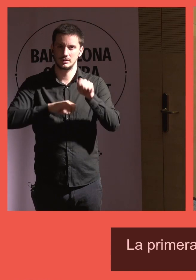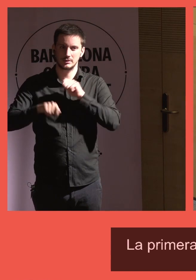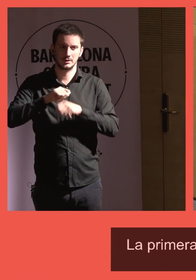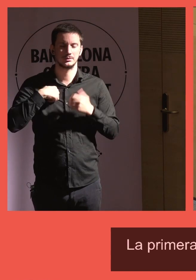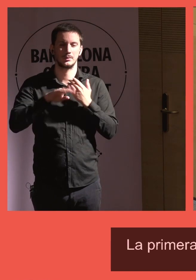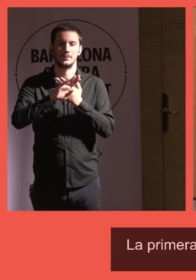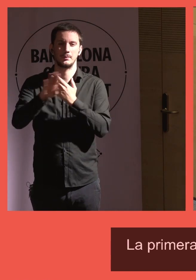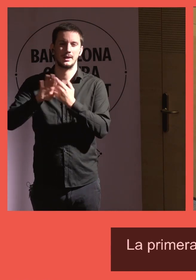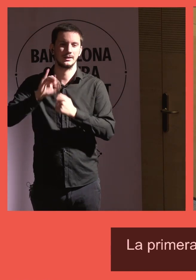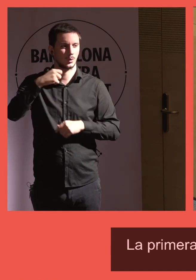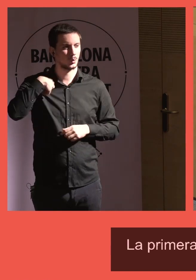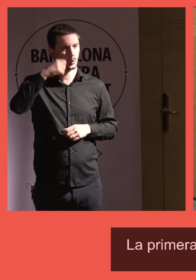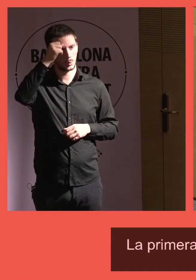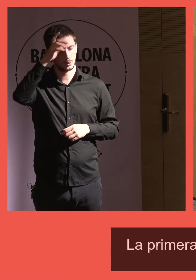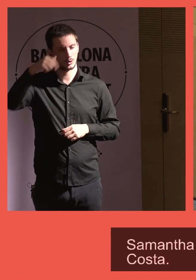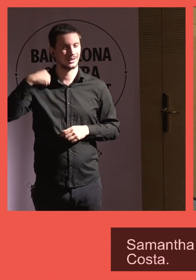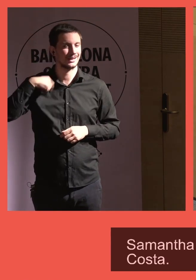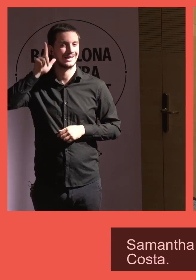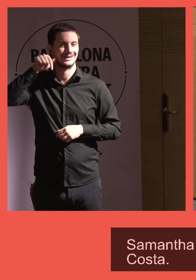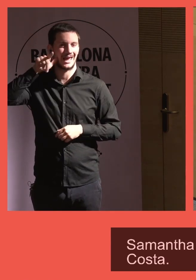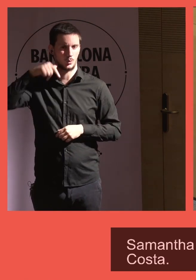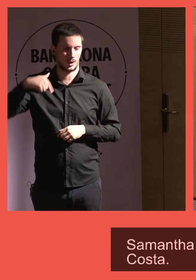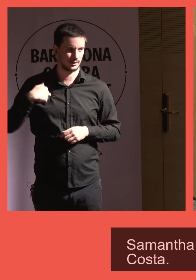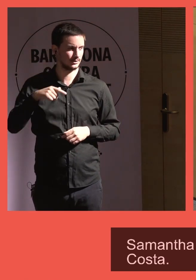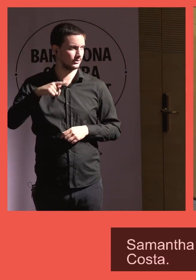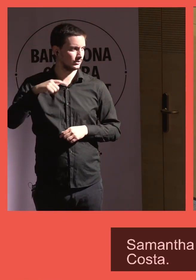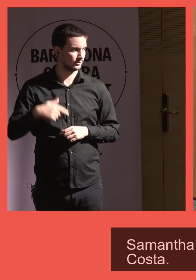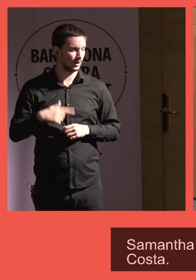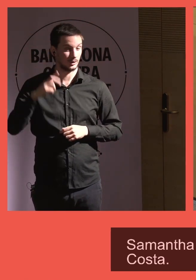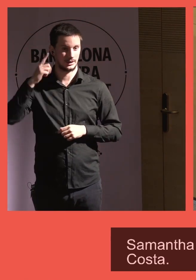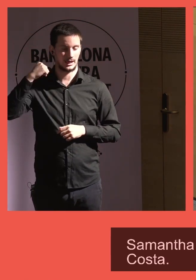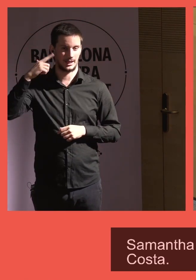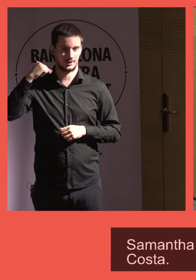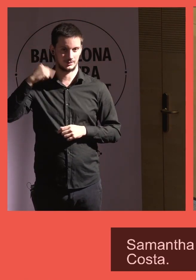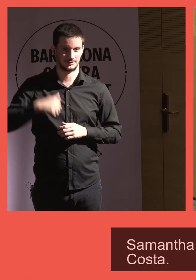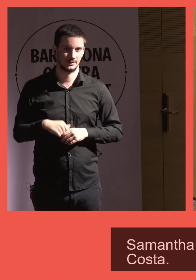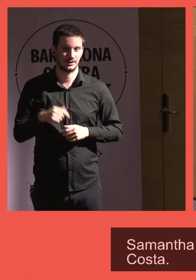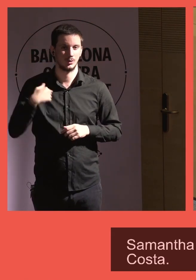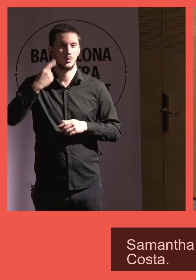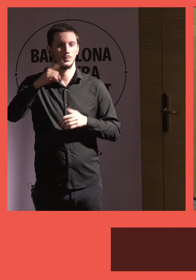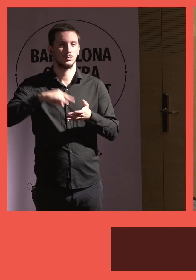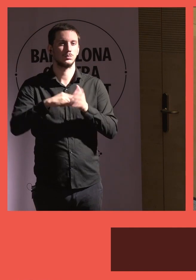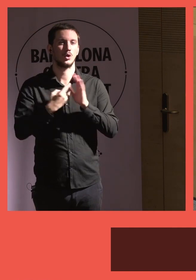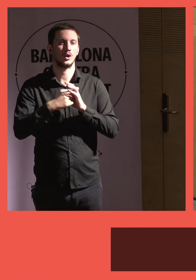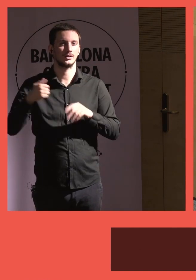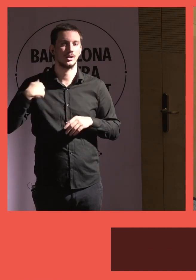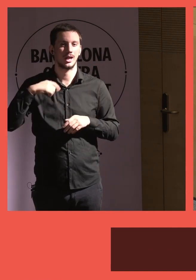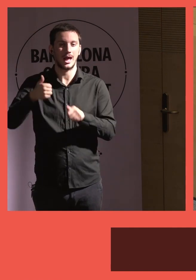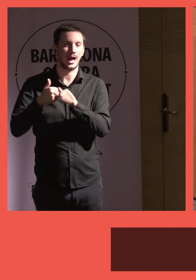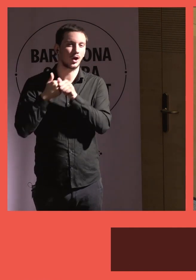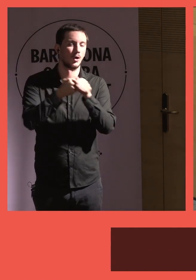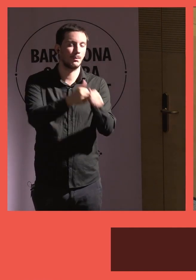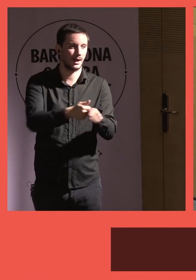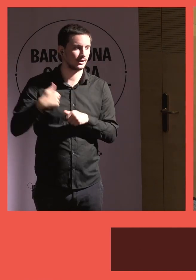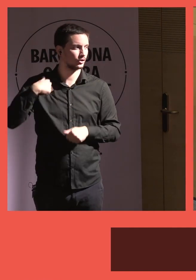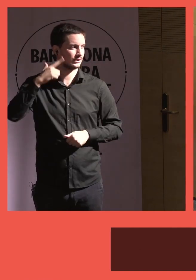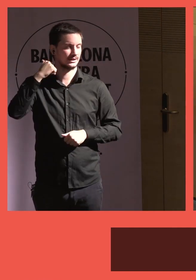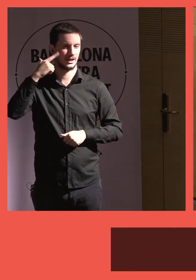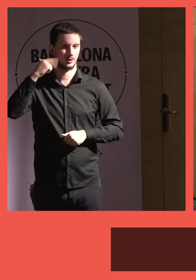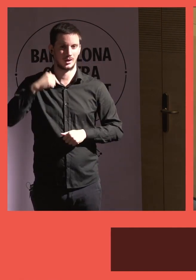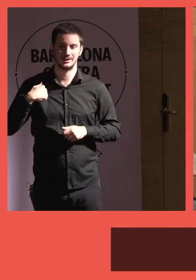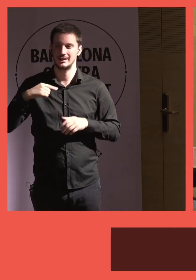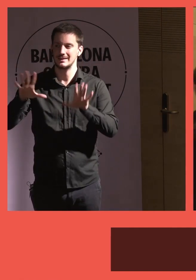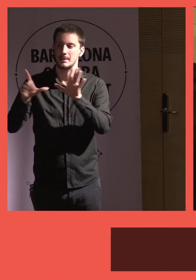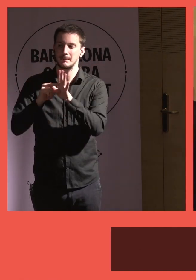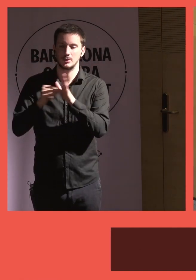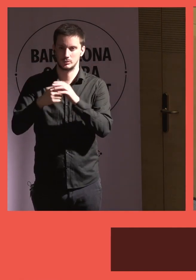Veïnals i Culturals de Teruel. Ens arriba des de Teruel amb un projecte que es diu Acompanyando Teruel. Samantha, te escuchamos,